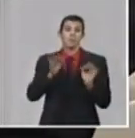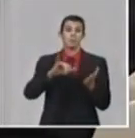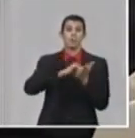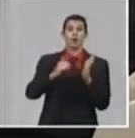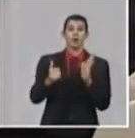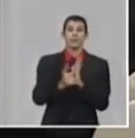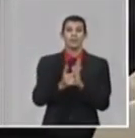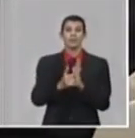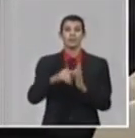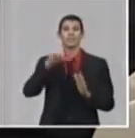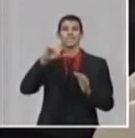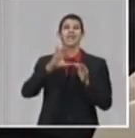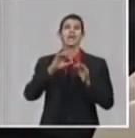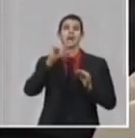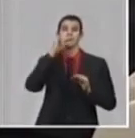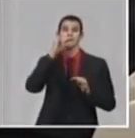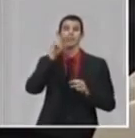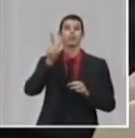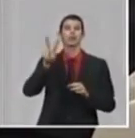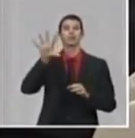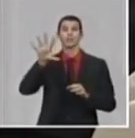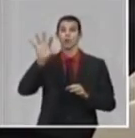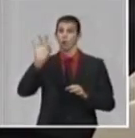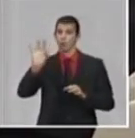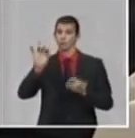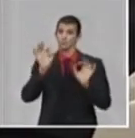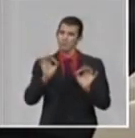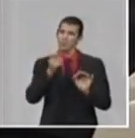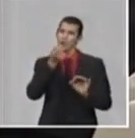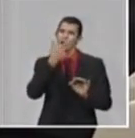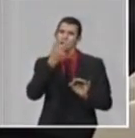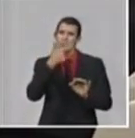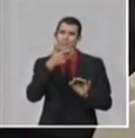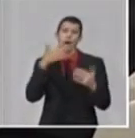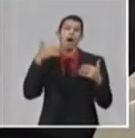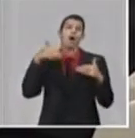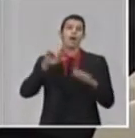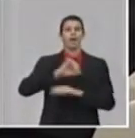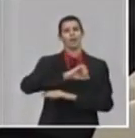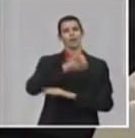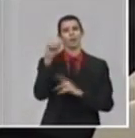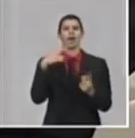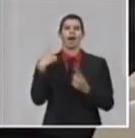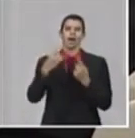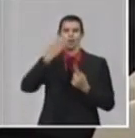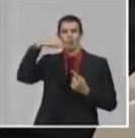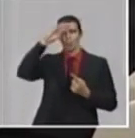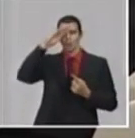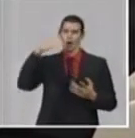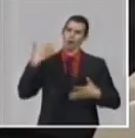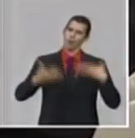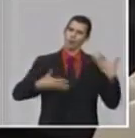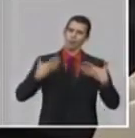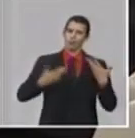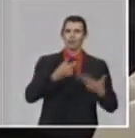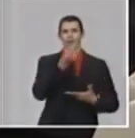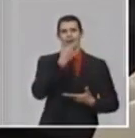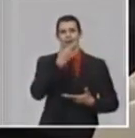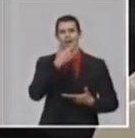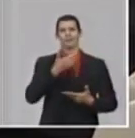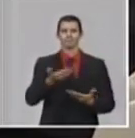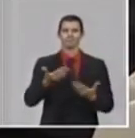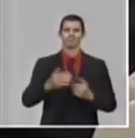también una expresión de esa victoria de la ciencia y del sistema de salud cubano frente a un desafío tremendo, como